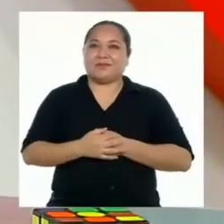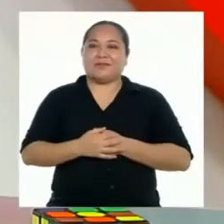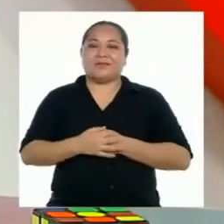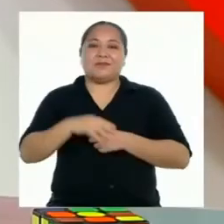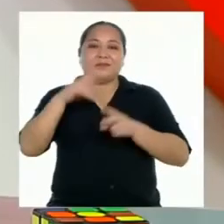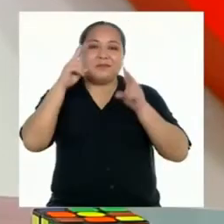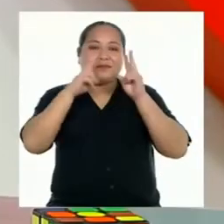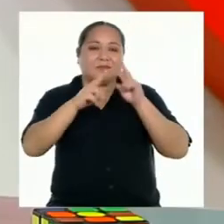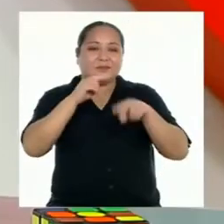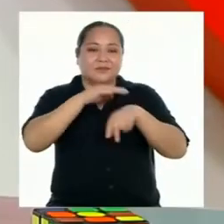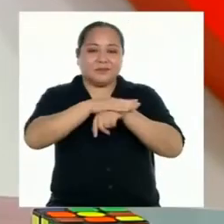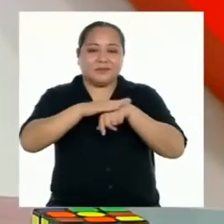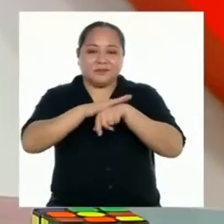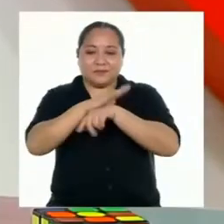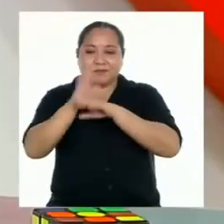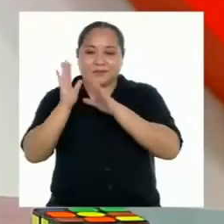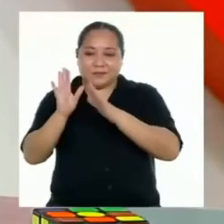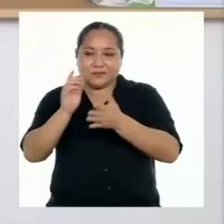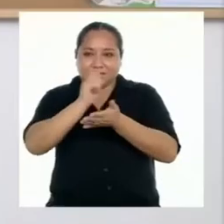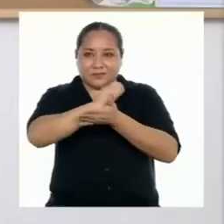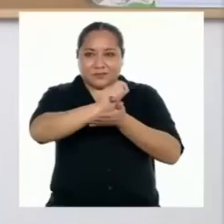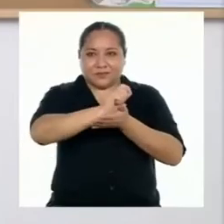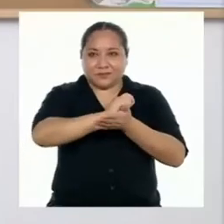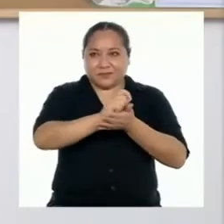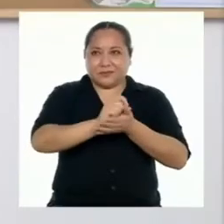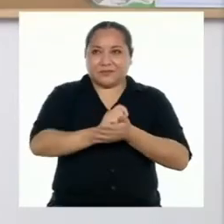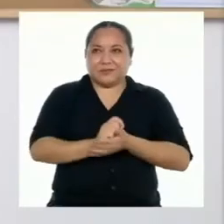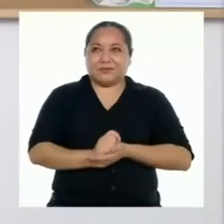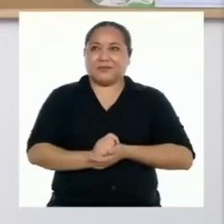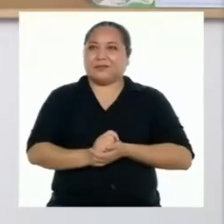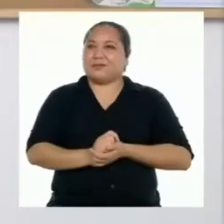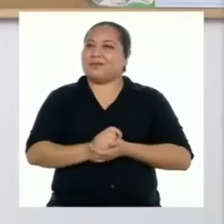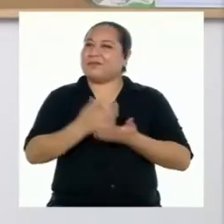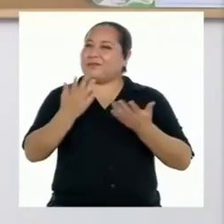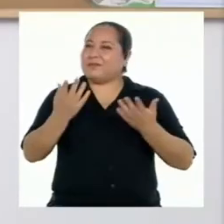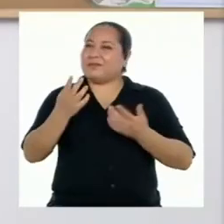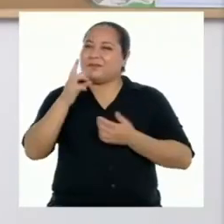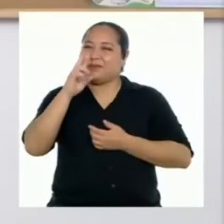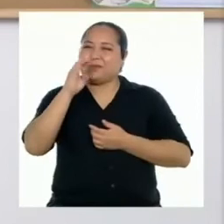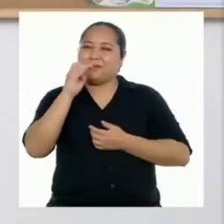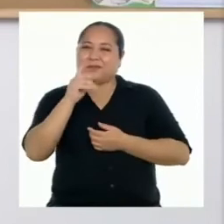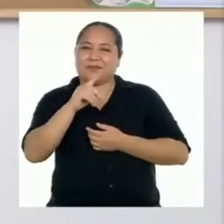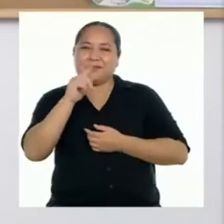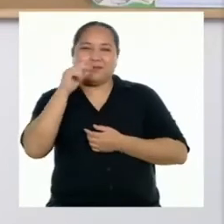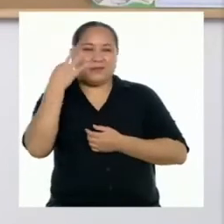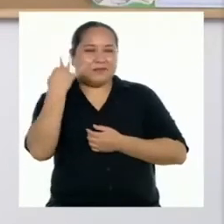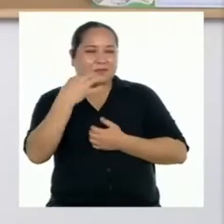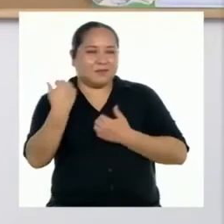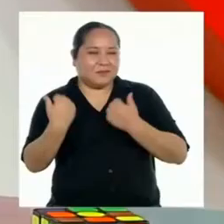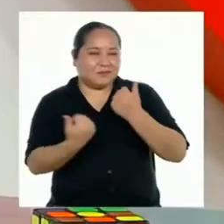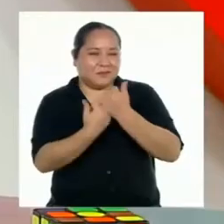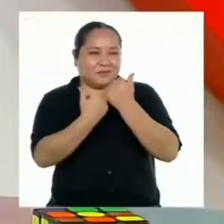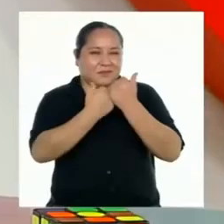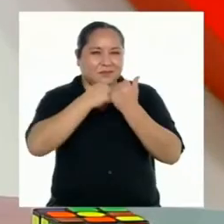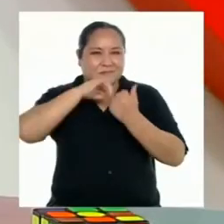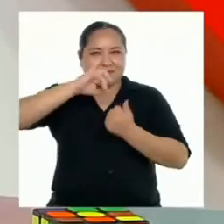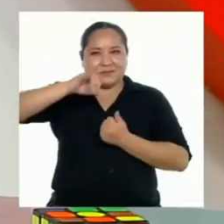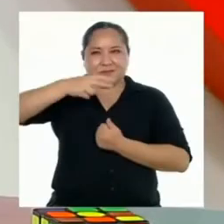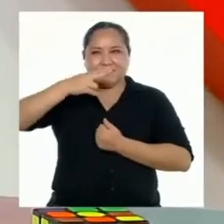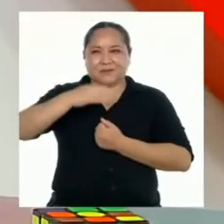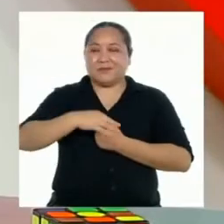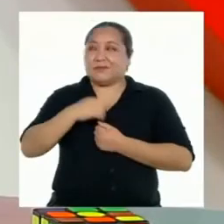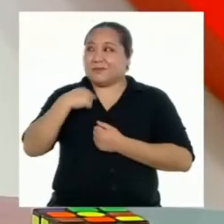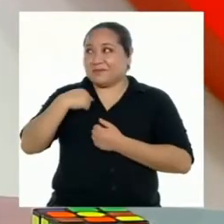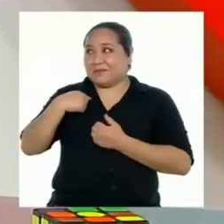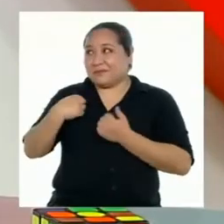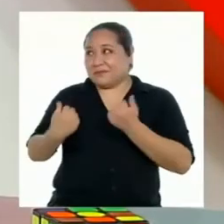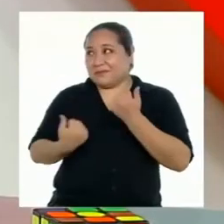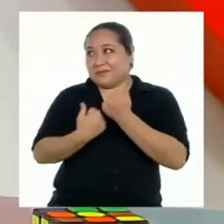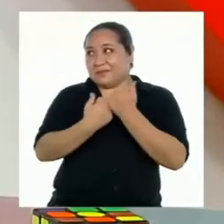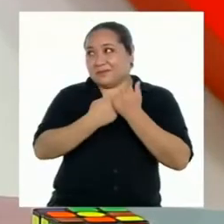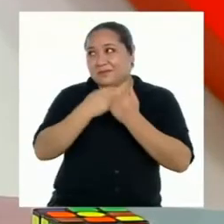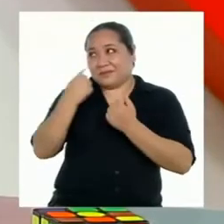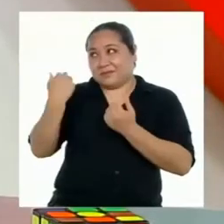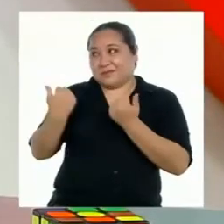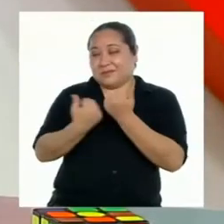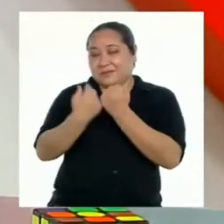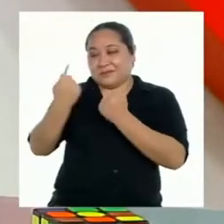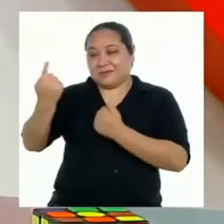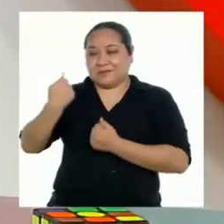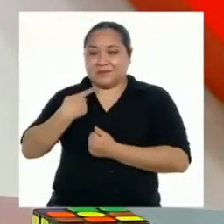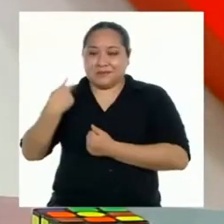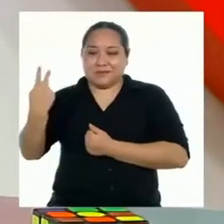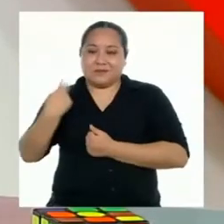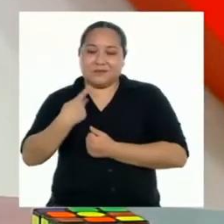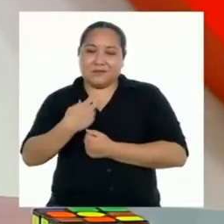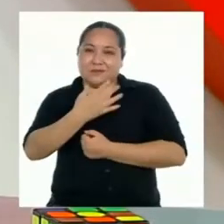Revisar el plan de escritura. Ay, Rebo, tú siempre apoyando a Jonathan. Yo le apoyo y él me apoya a mí.